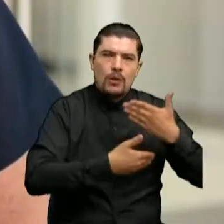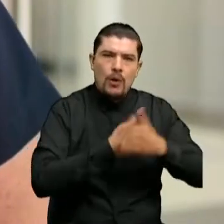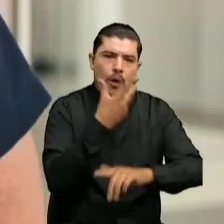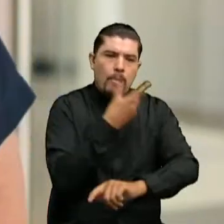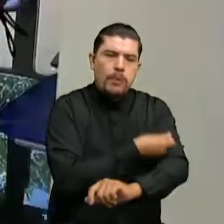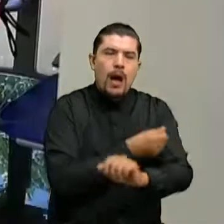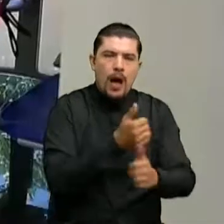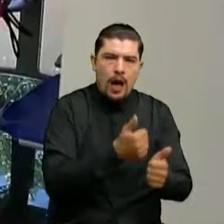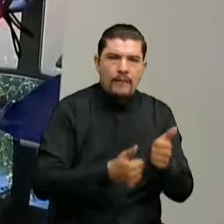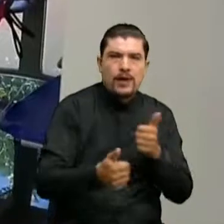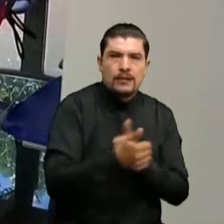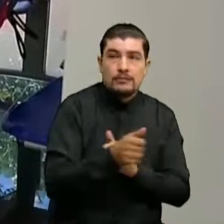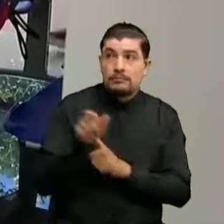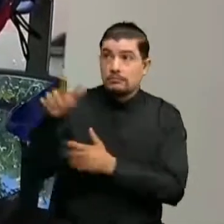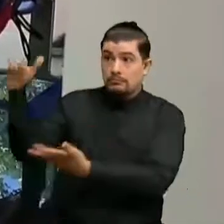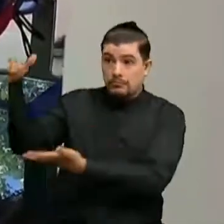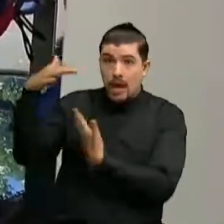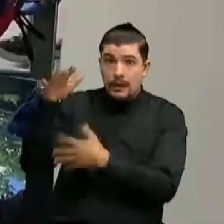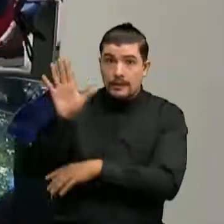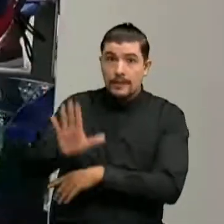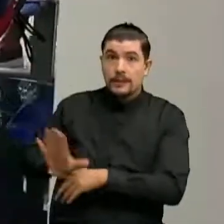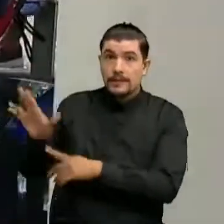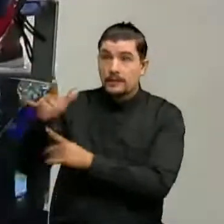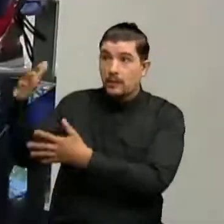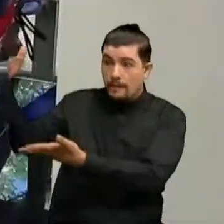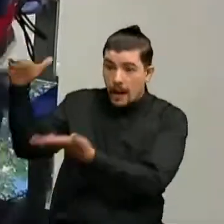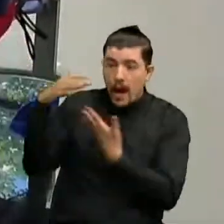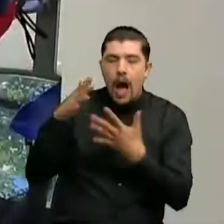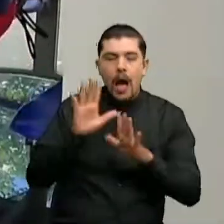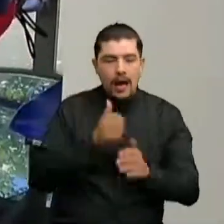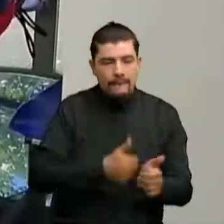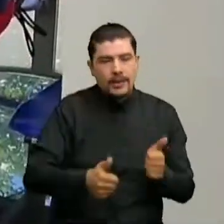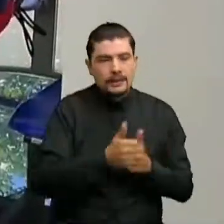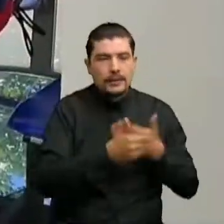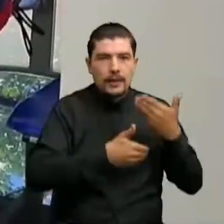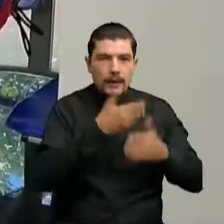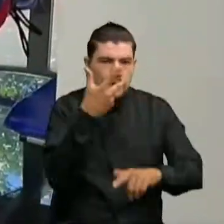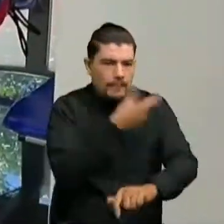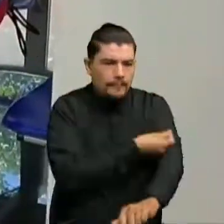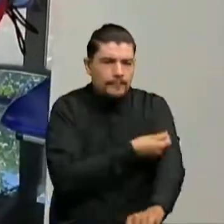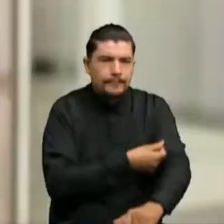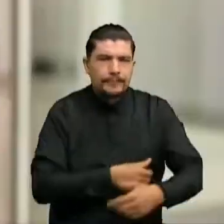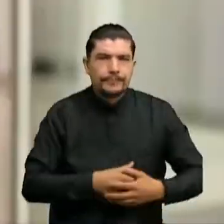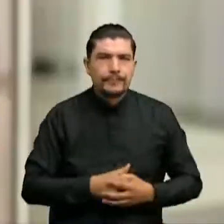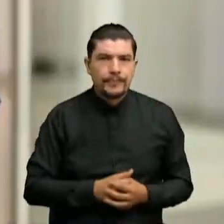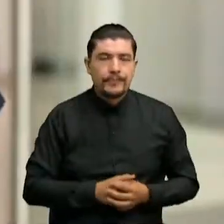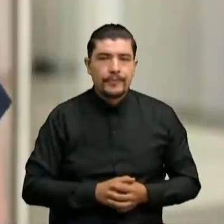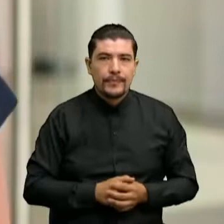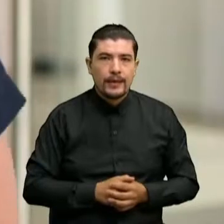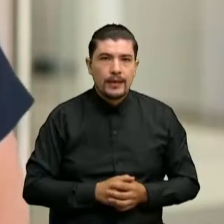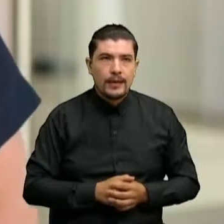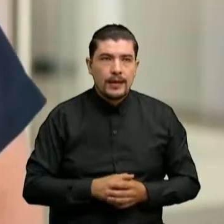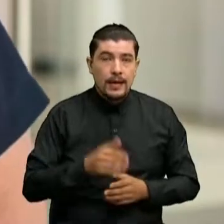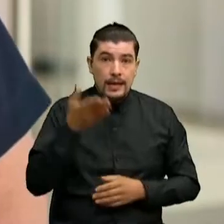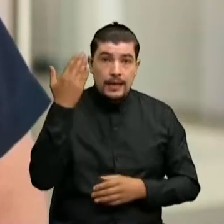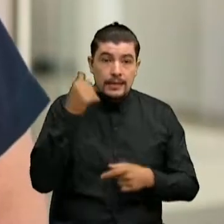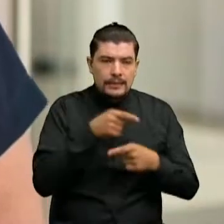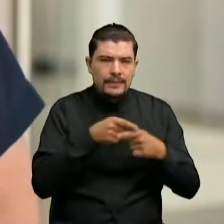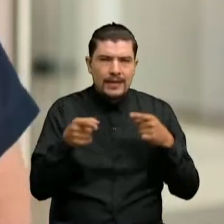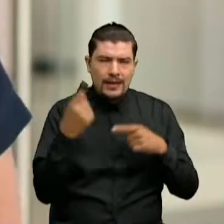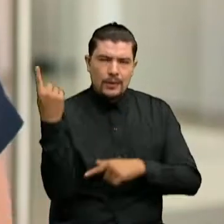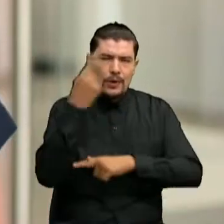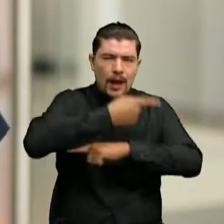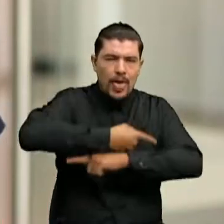envía, país departamental hemos tenido la oportunidad de aplicar en una jornada masiva la semana pasada